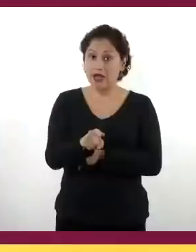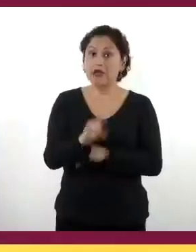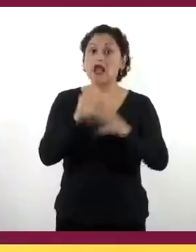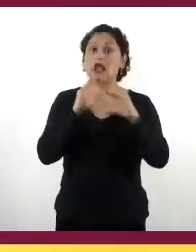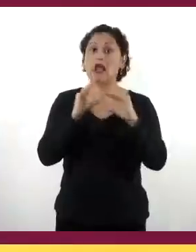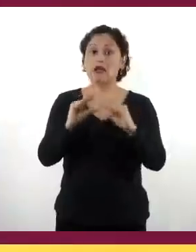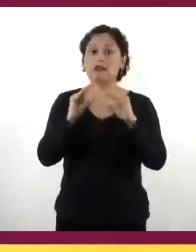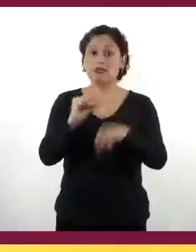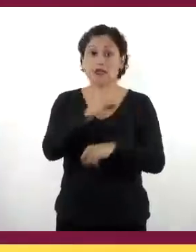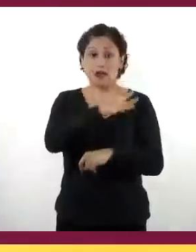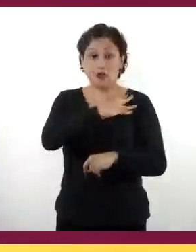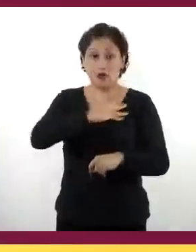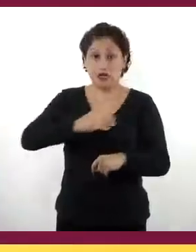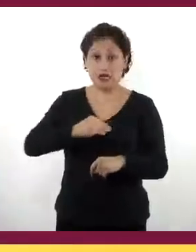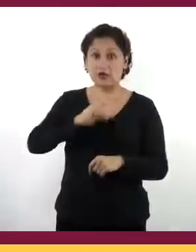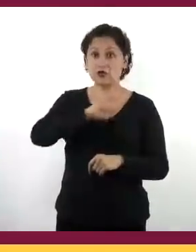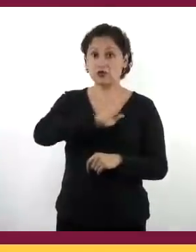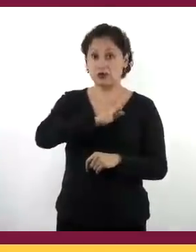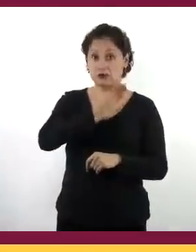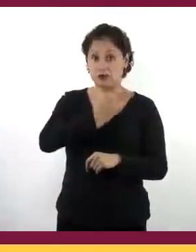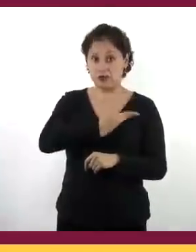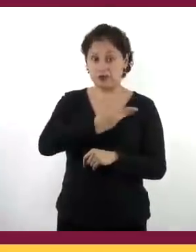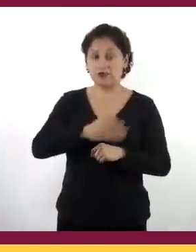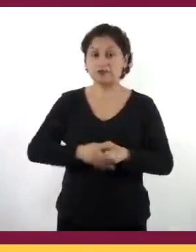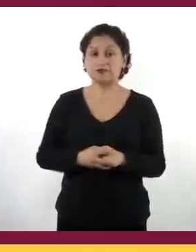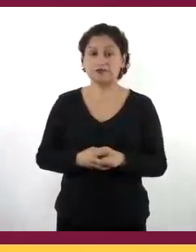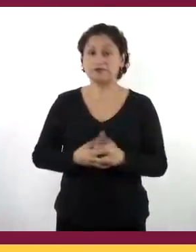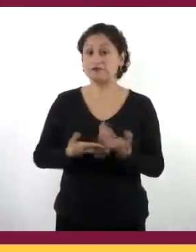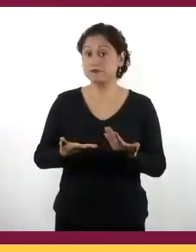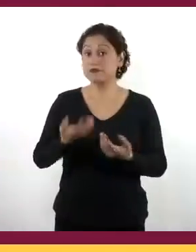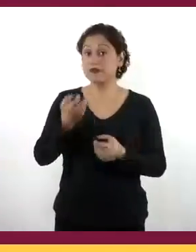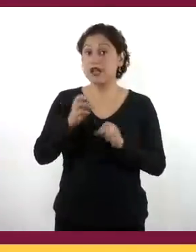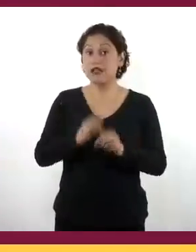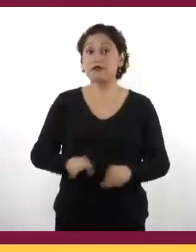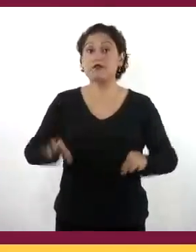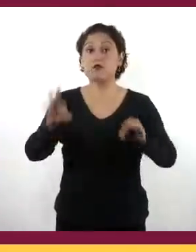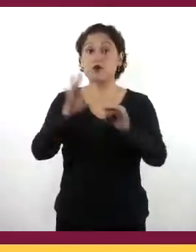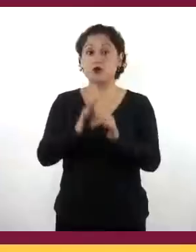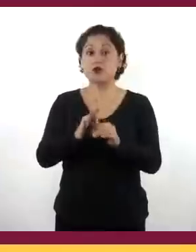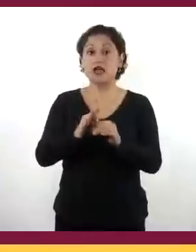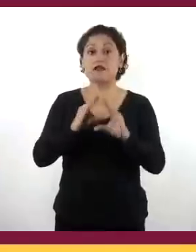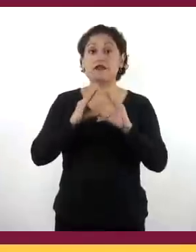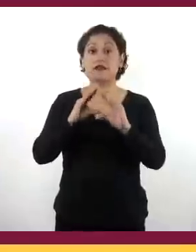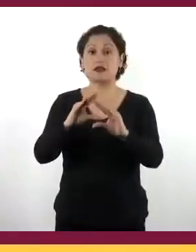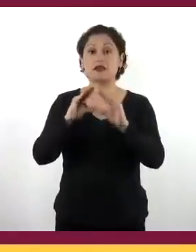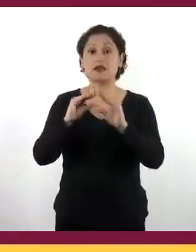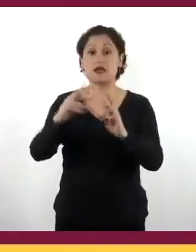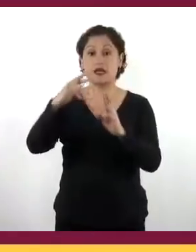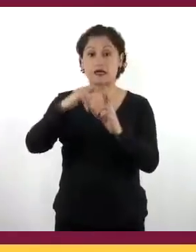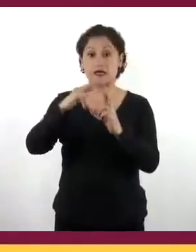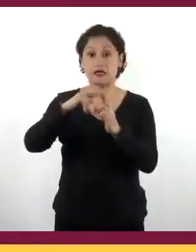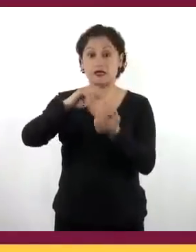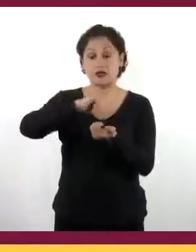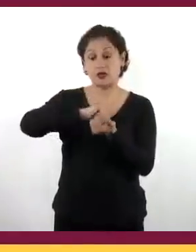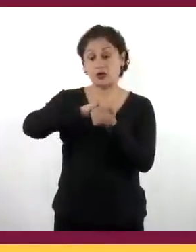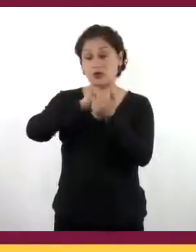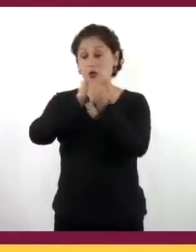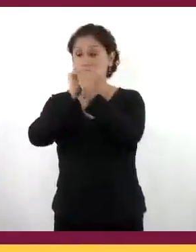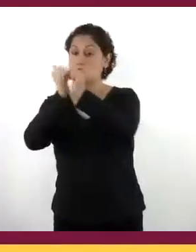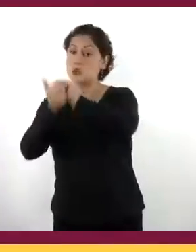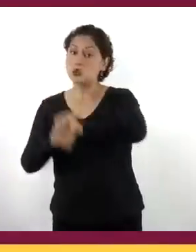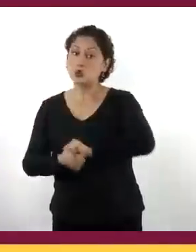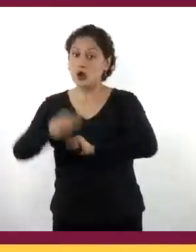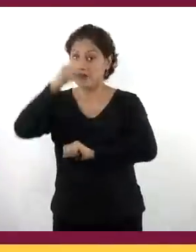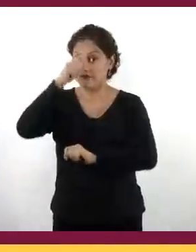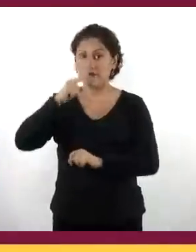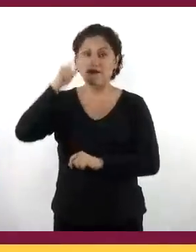de los hijos de los españoles. Cabe resaltar que el proceso de evangelización no fue nada sencillo, pues no todos los